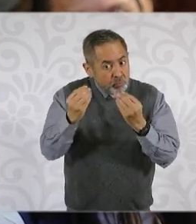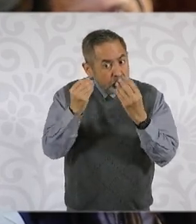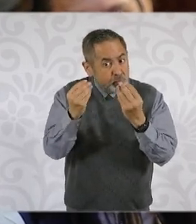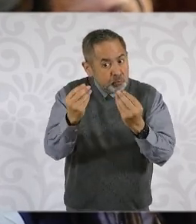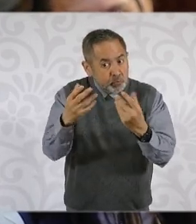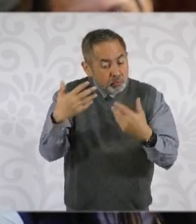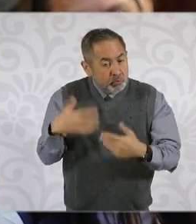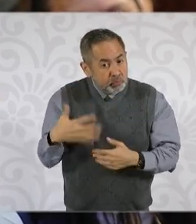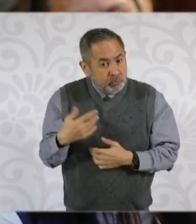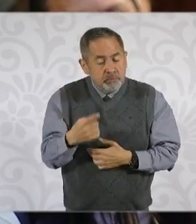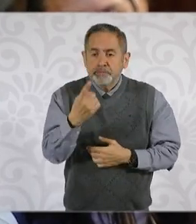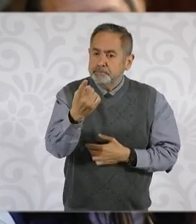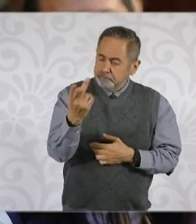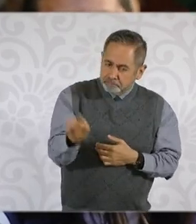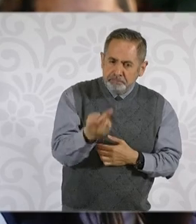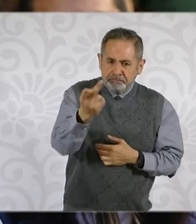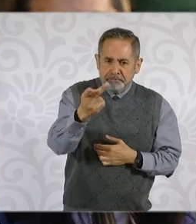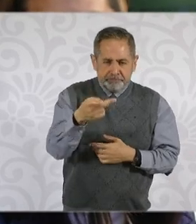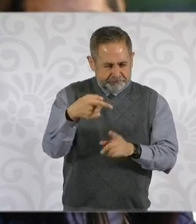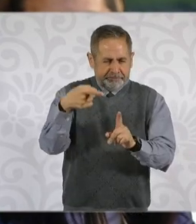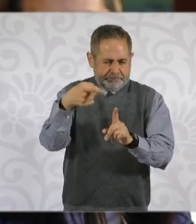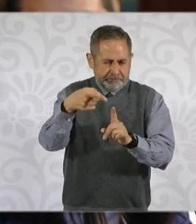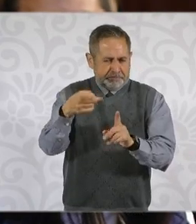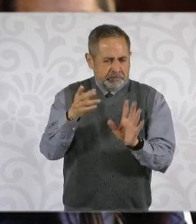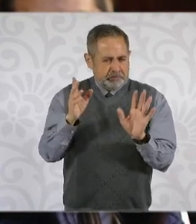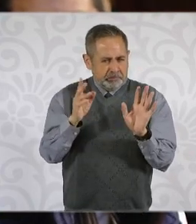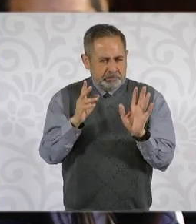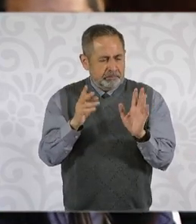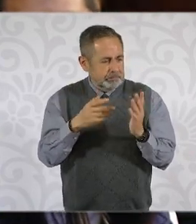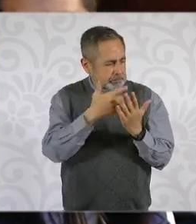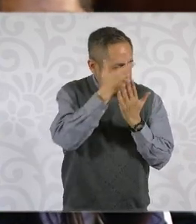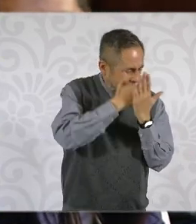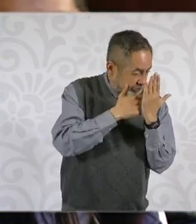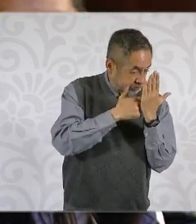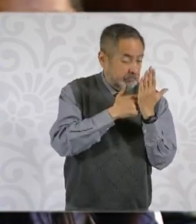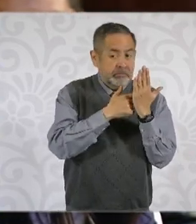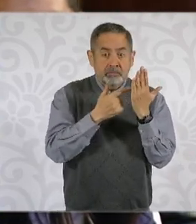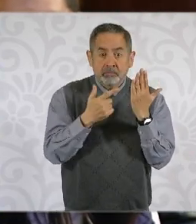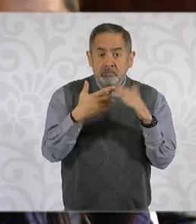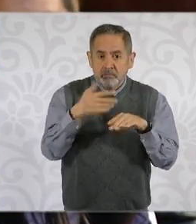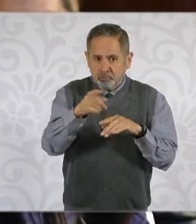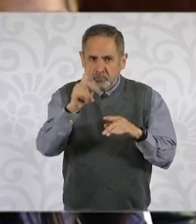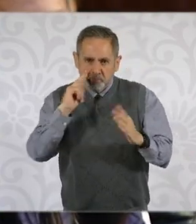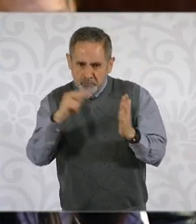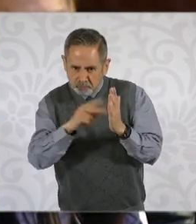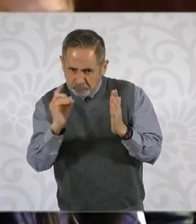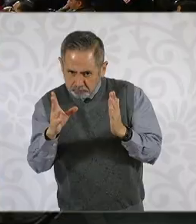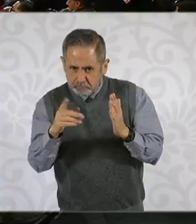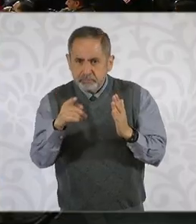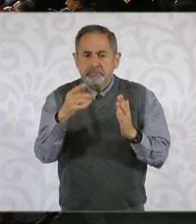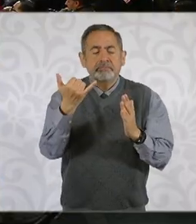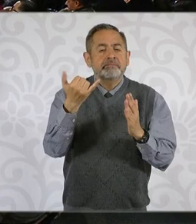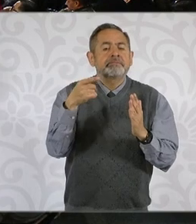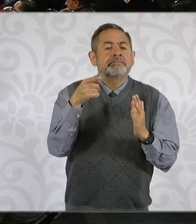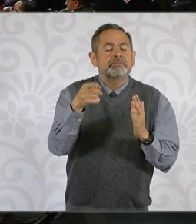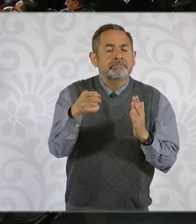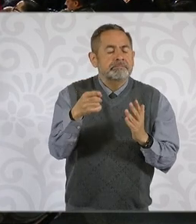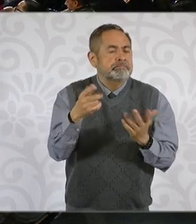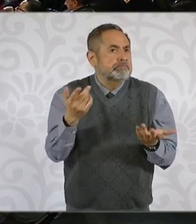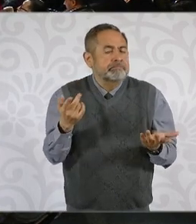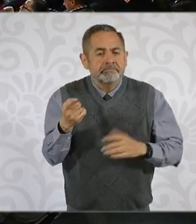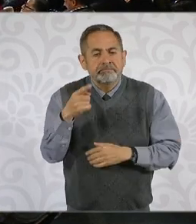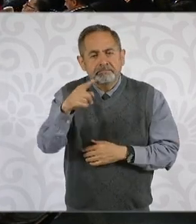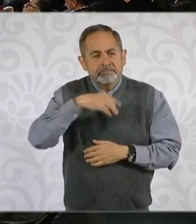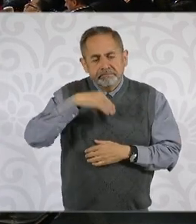Y mi pregunta sería en torno a esta encuesta, primero, que si ya la había visto, y segundo, pues qué